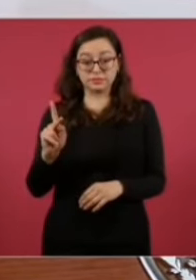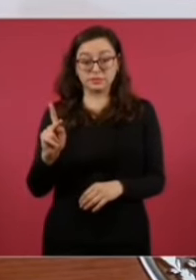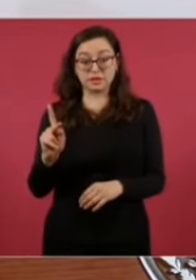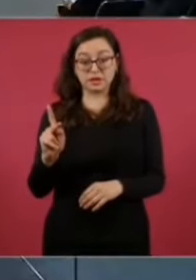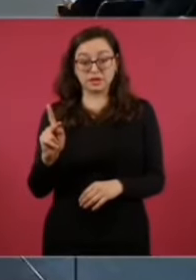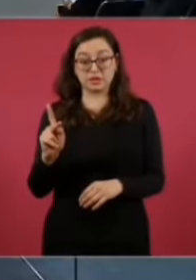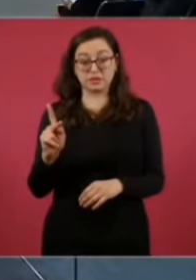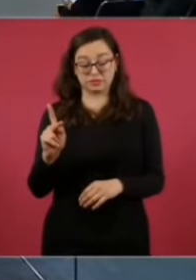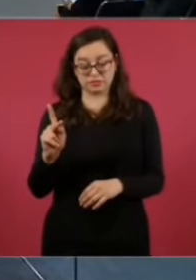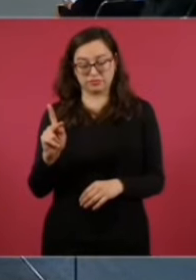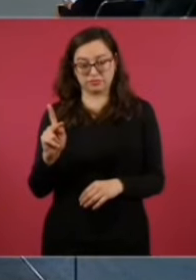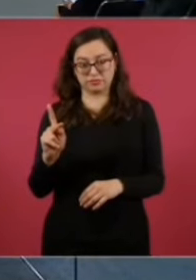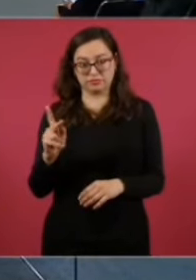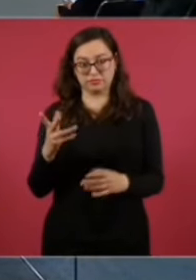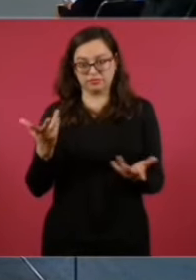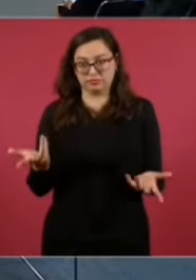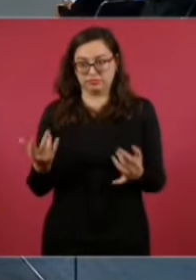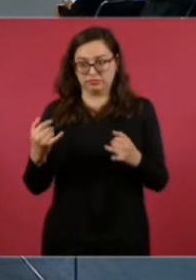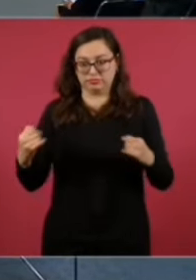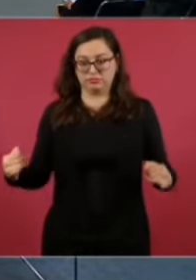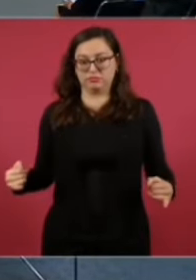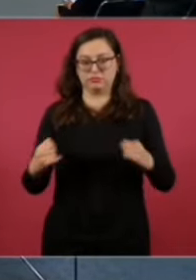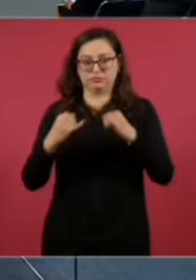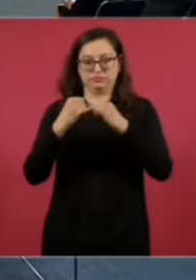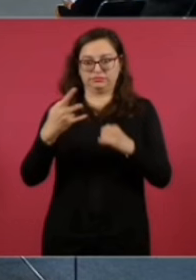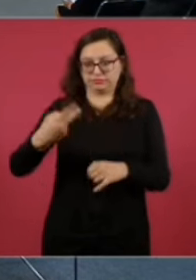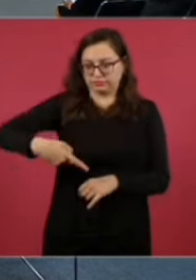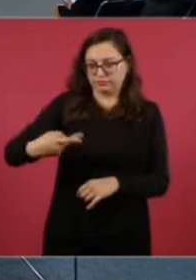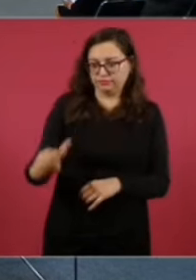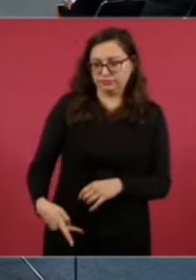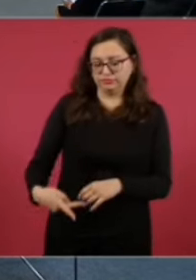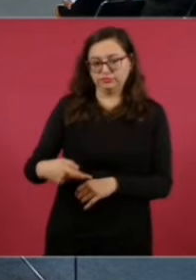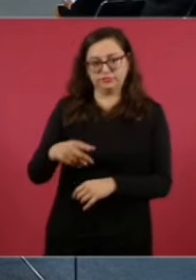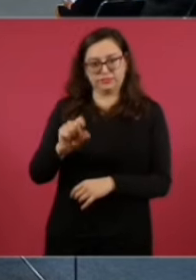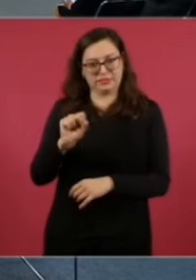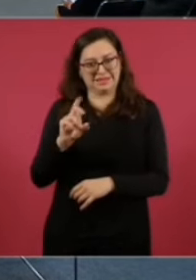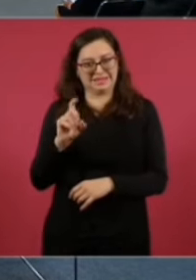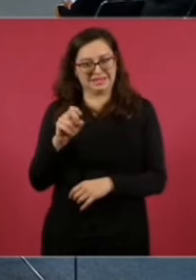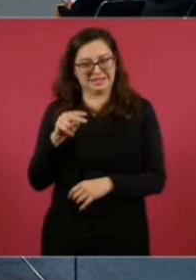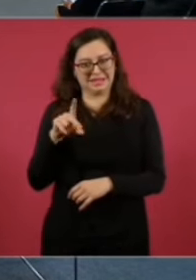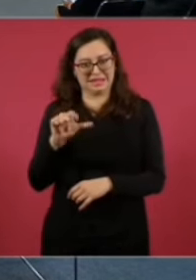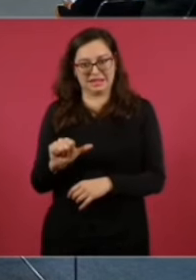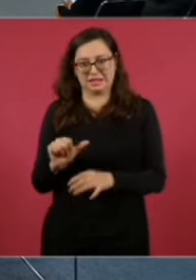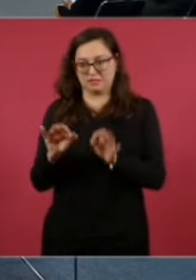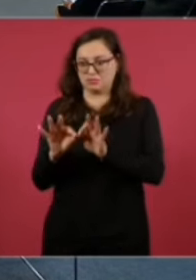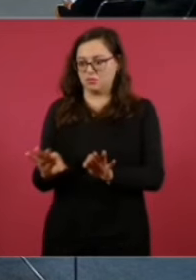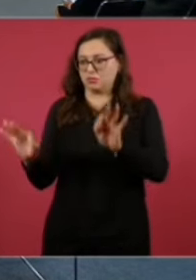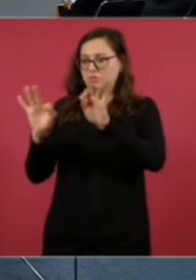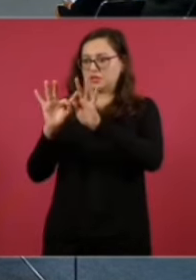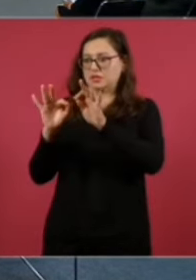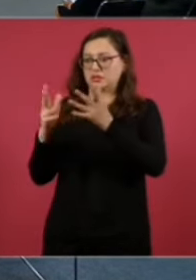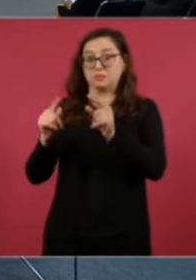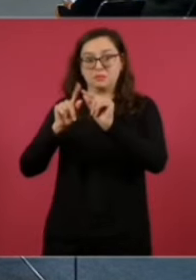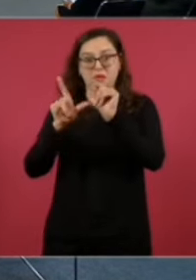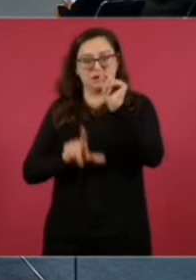de la defensa de una institución fundamental del Estado mexicano y que de repente